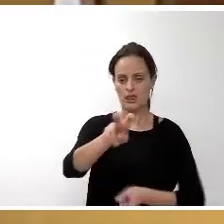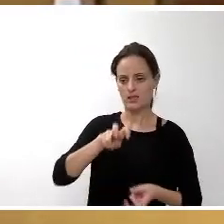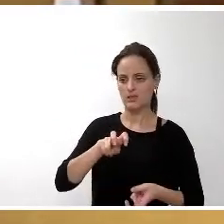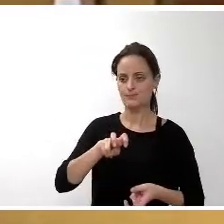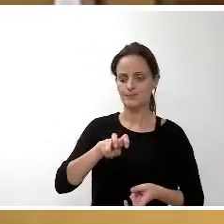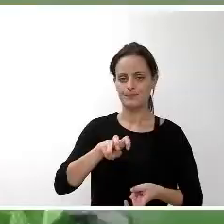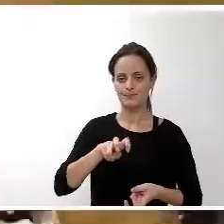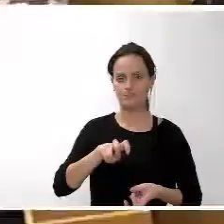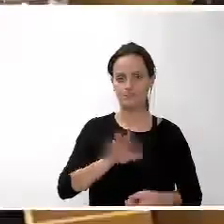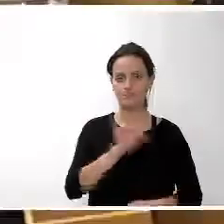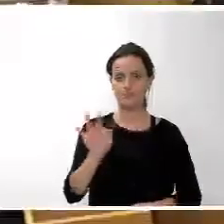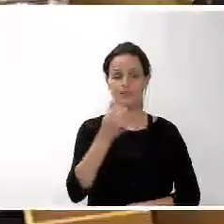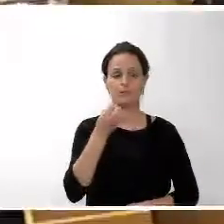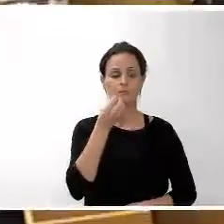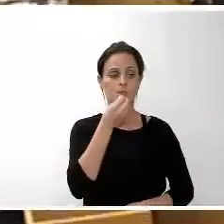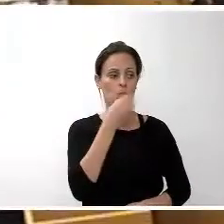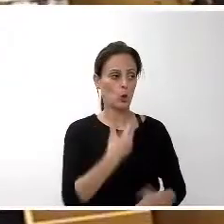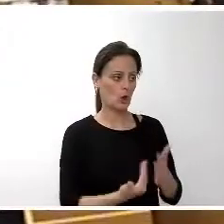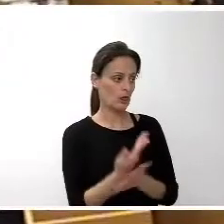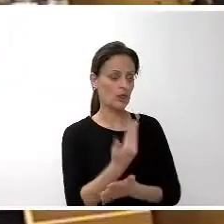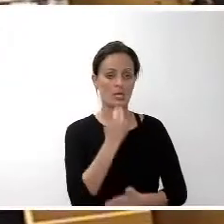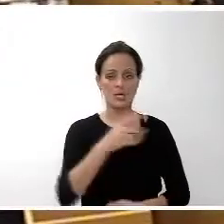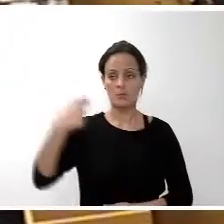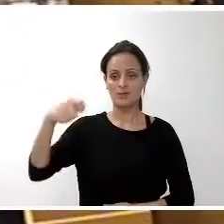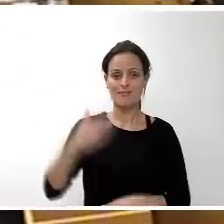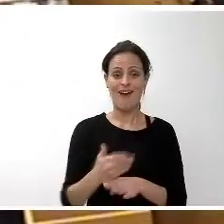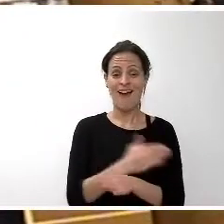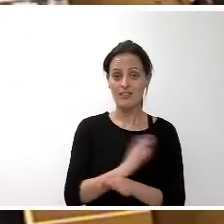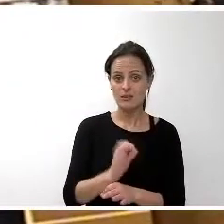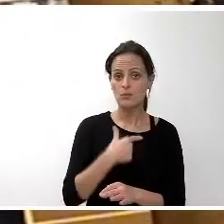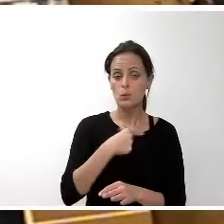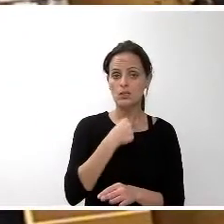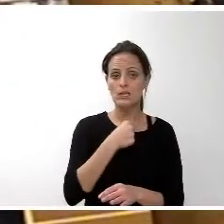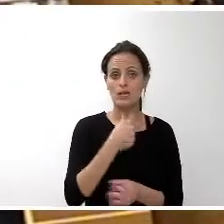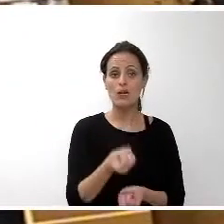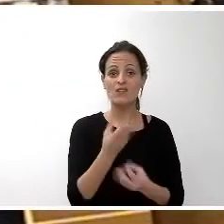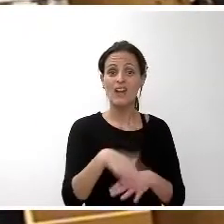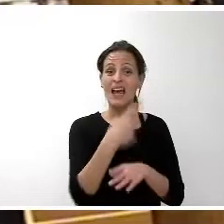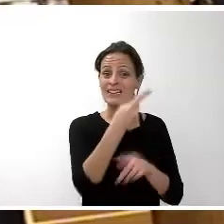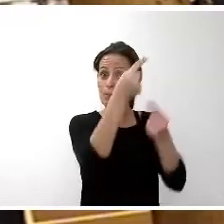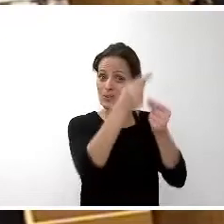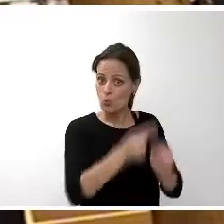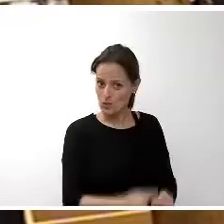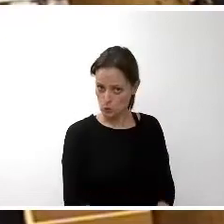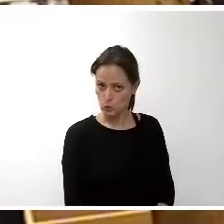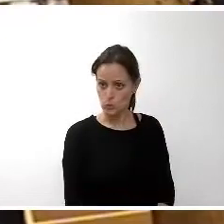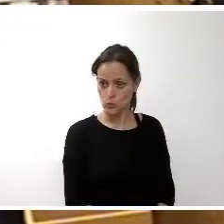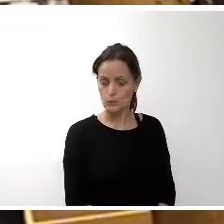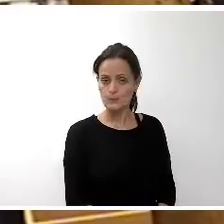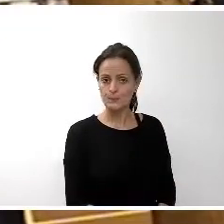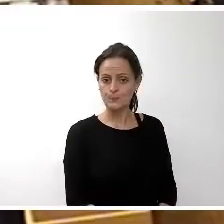Bien, buenos días a todos y todas. Gracias, presidente. Antes que nada, sí me gustaría manifestar que este presupuesto, así se